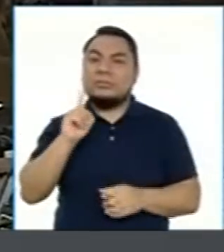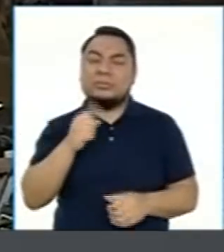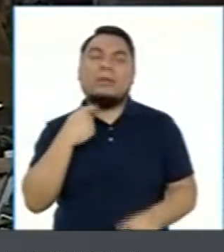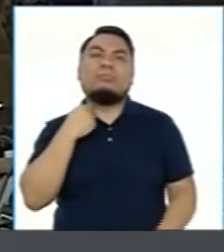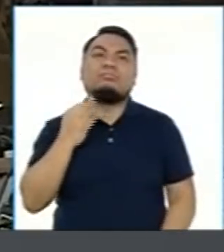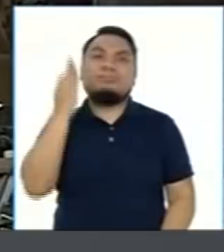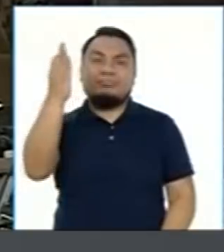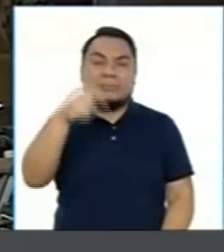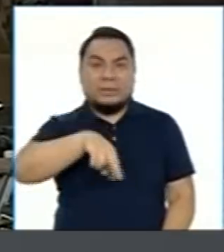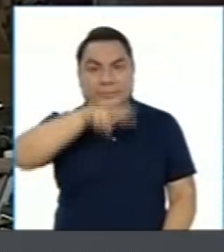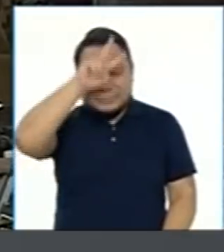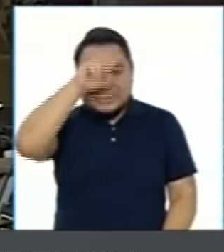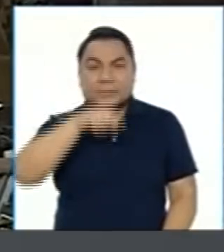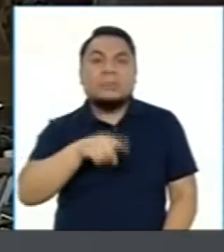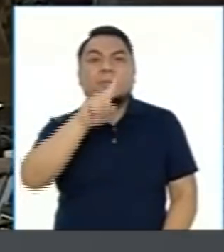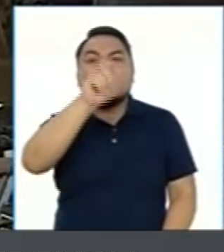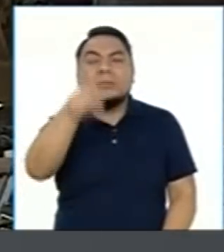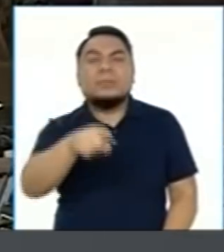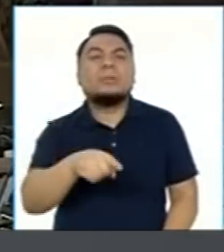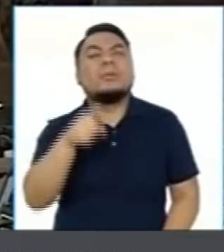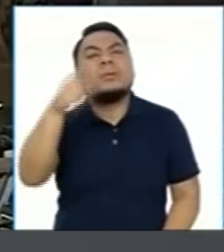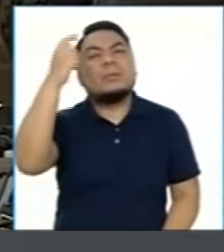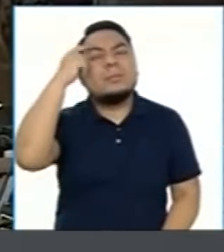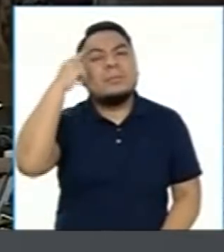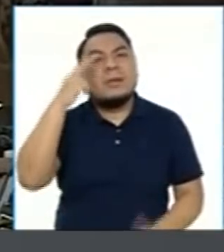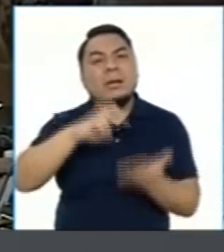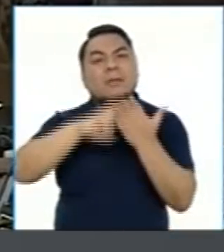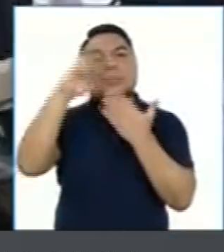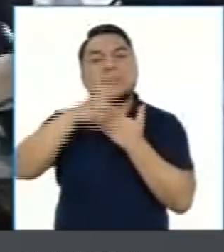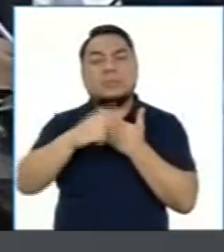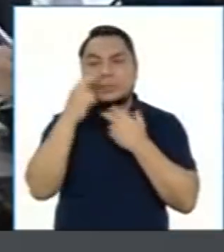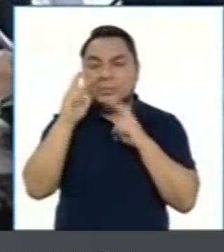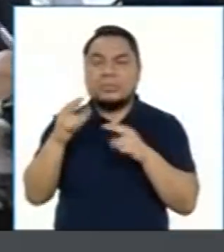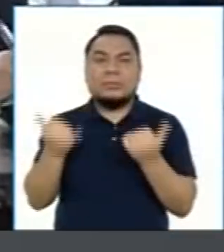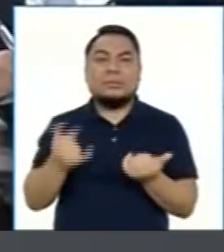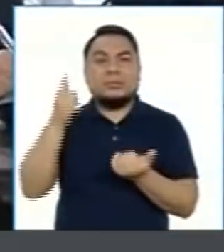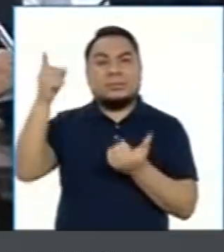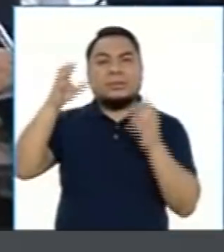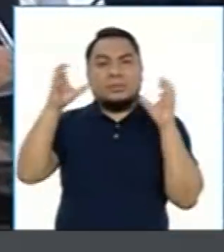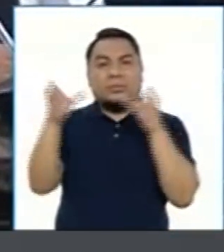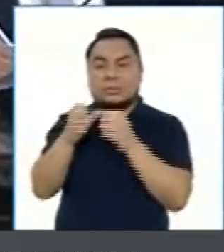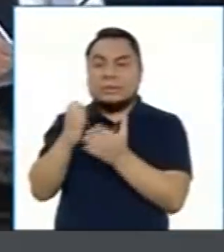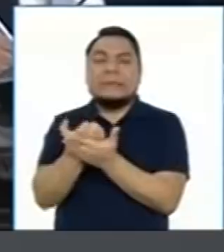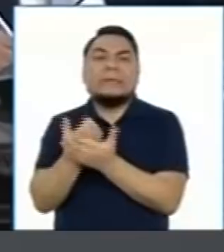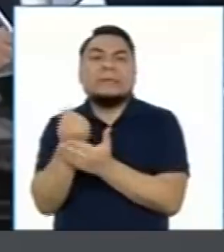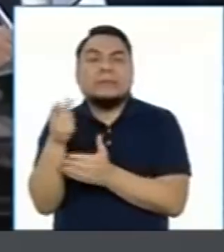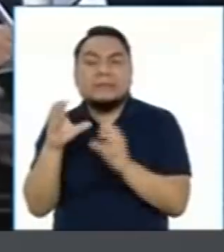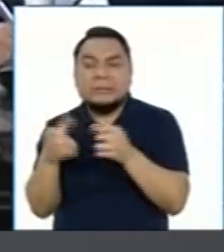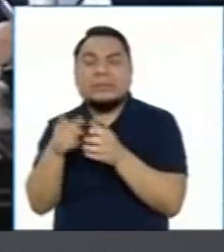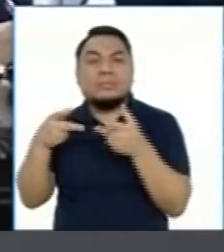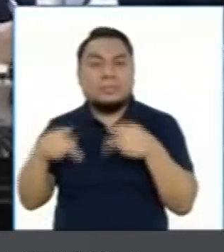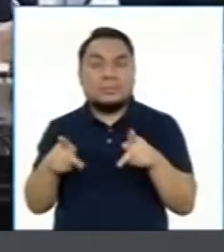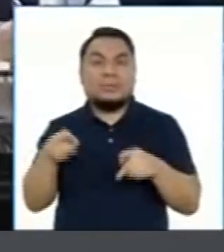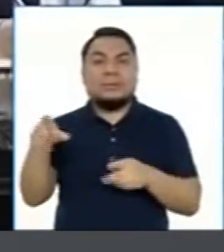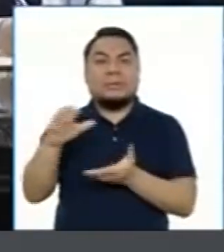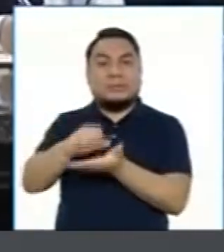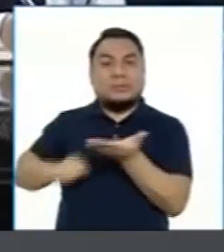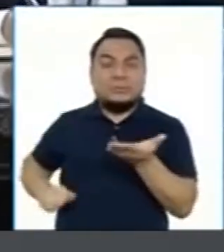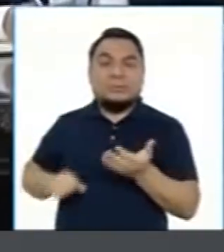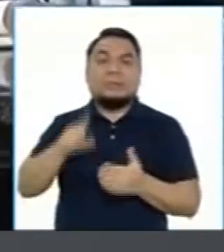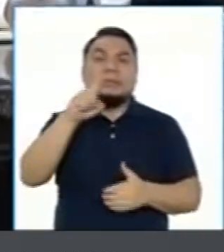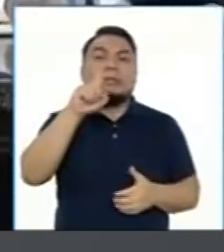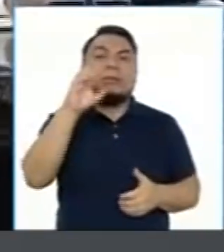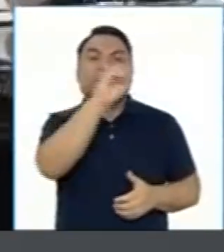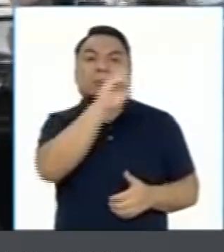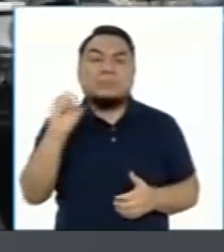el futuro. Al respecto, ¿qué piensa del proyecto que está viéndose en Comisión de Economía para permitir el retiro